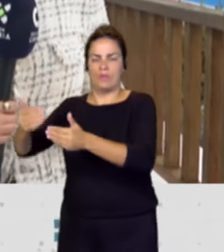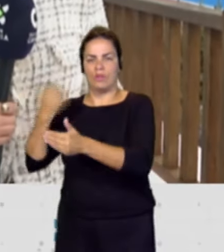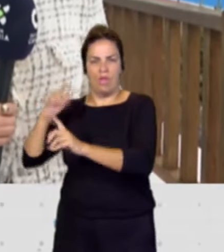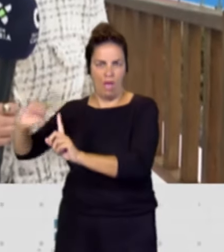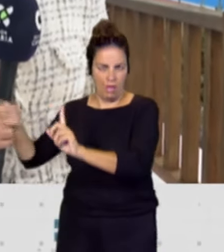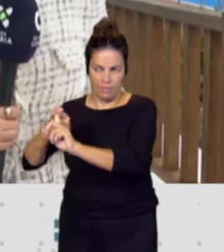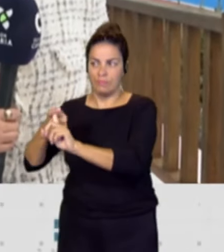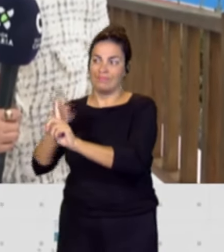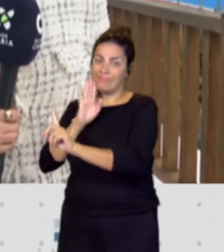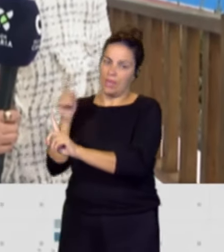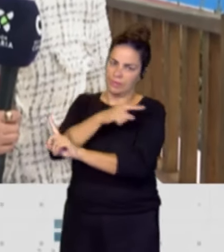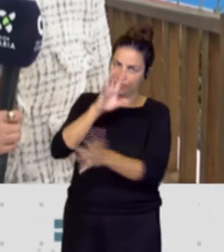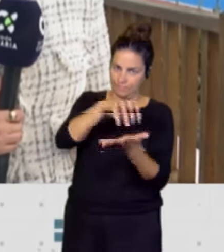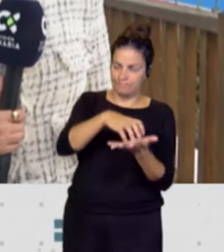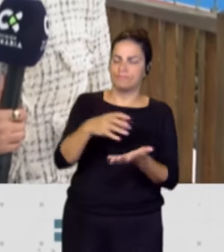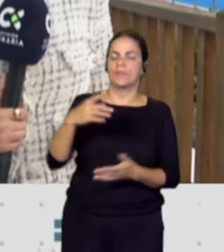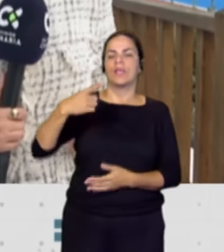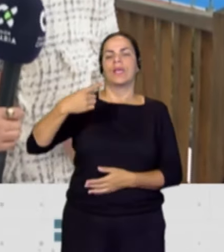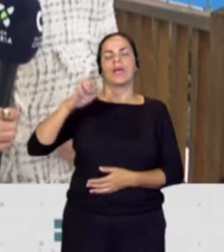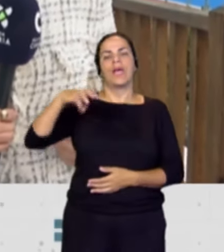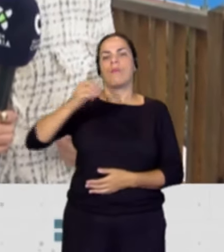estas instalaciones. Gemma Padilla, buenos días.